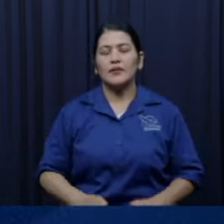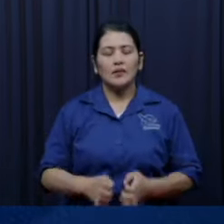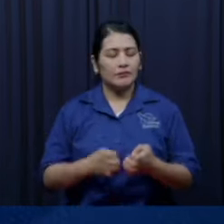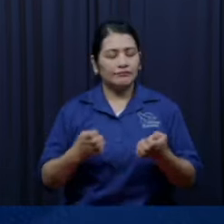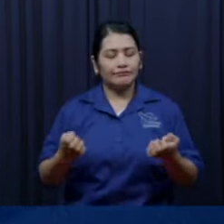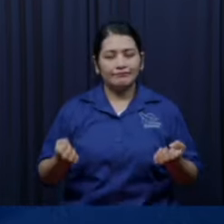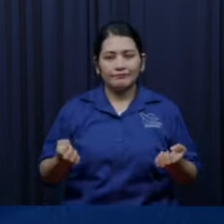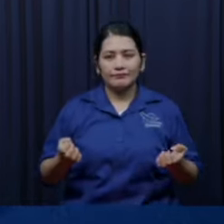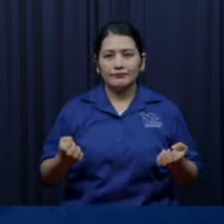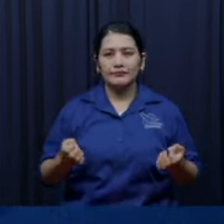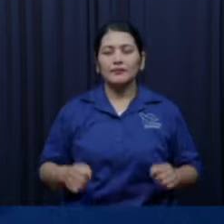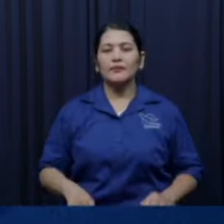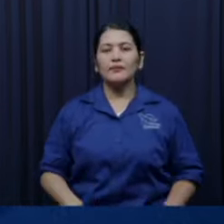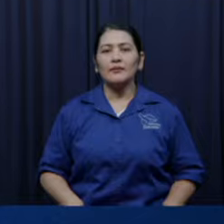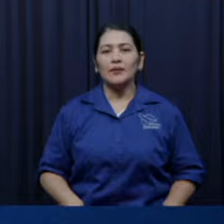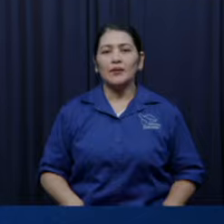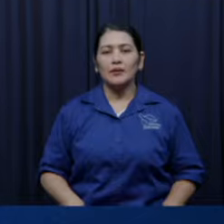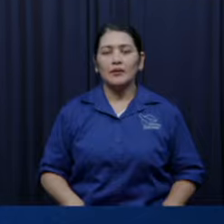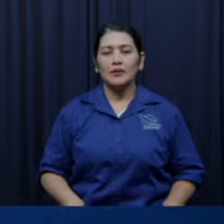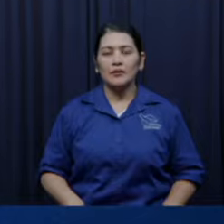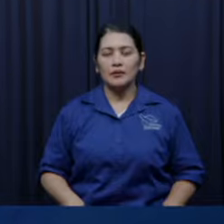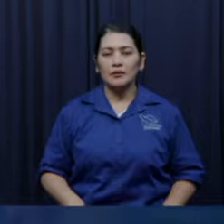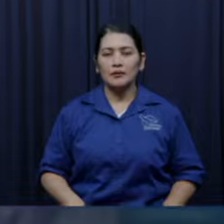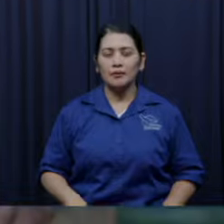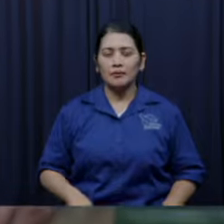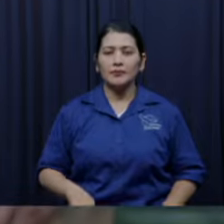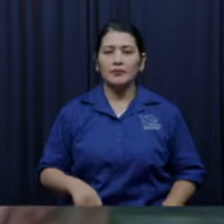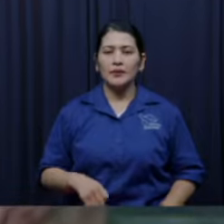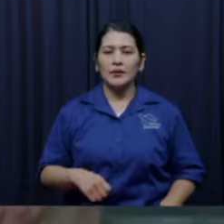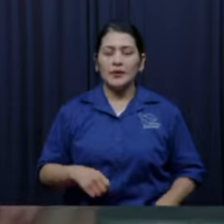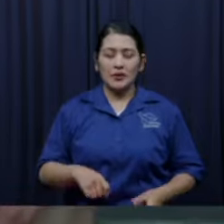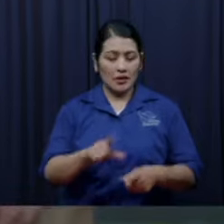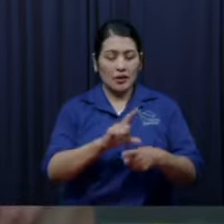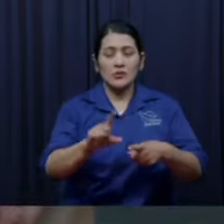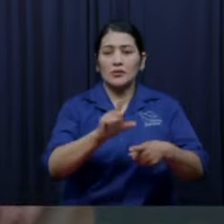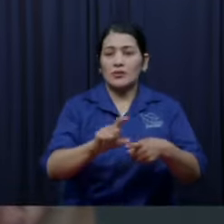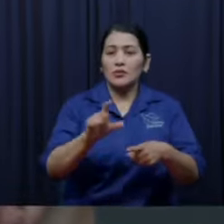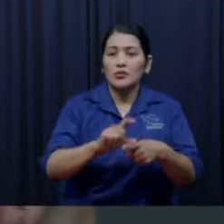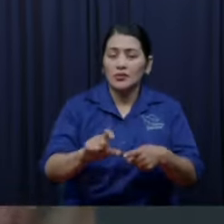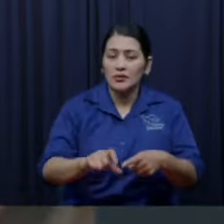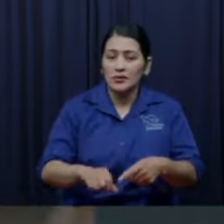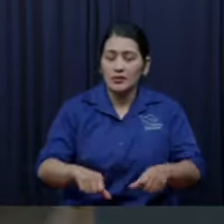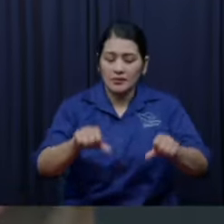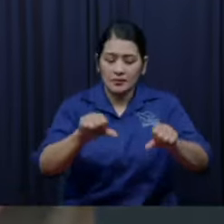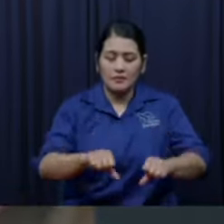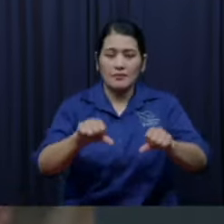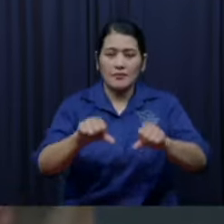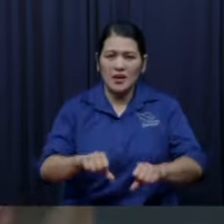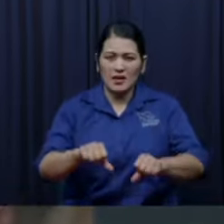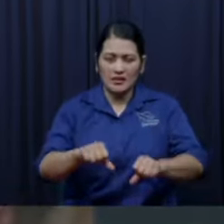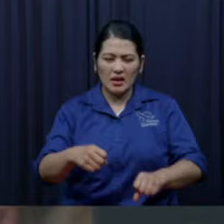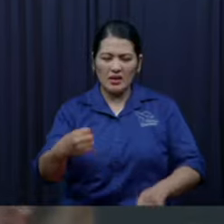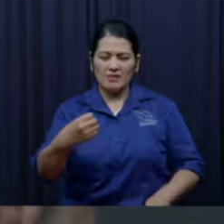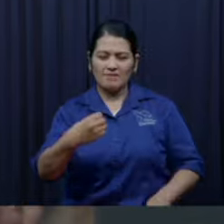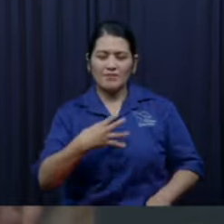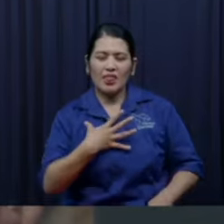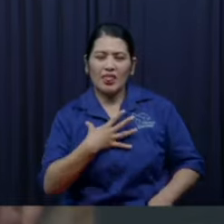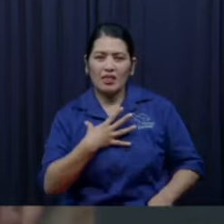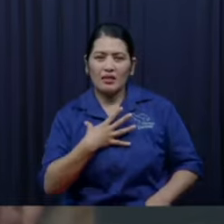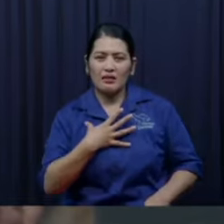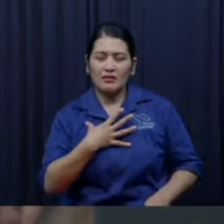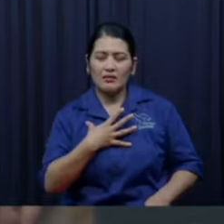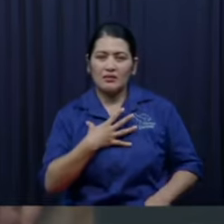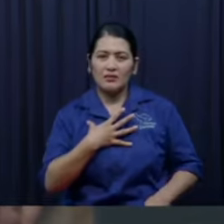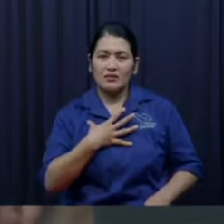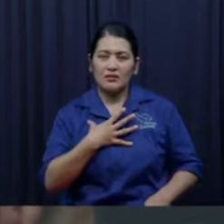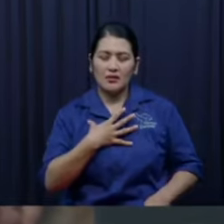entonces, pero eso, este mozote que yo digo acá, es una cosa que durante toda nuestra existencia